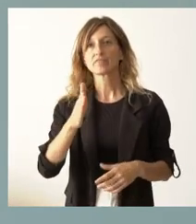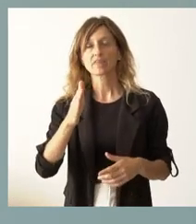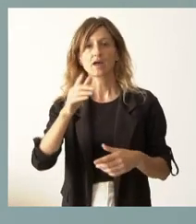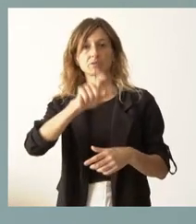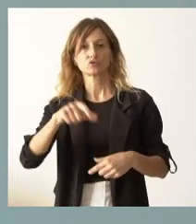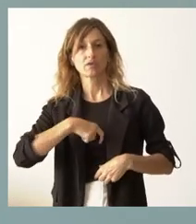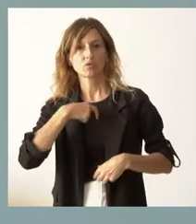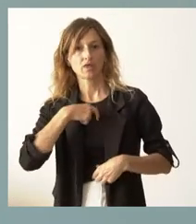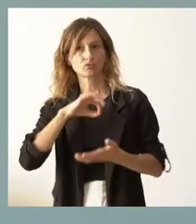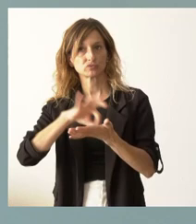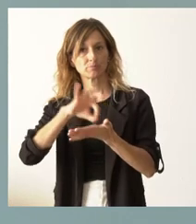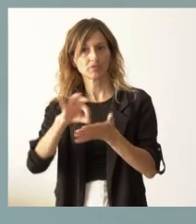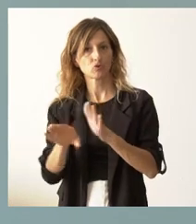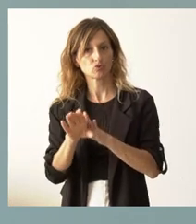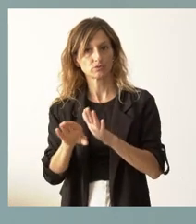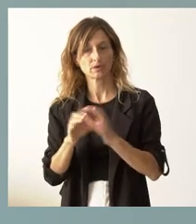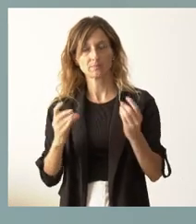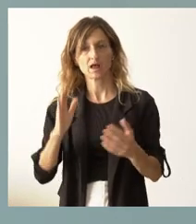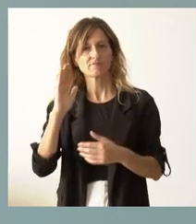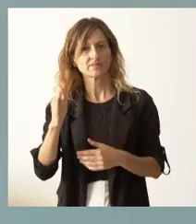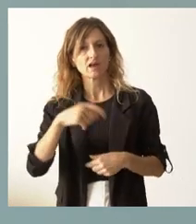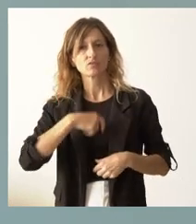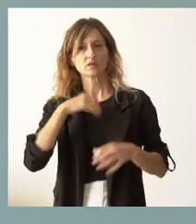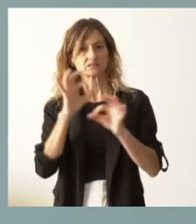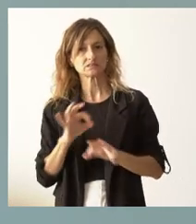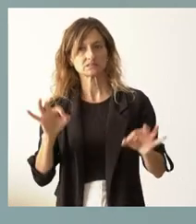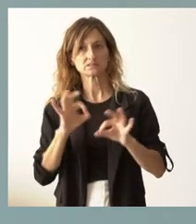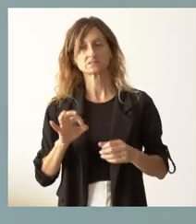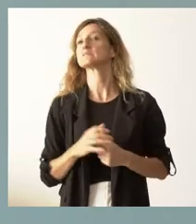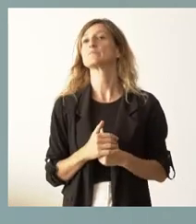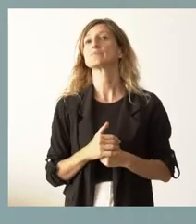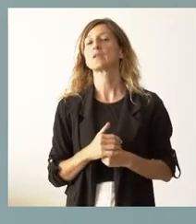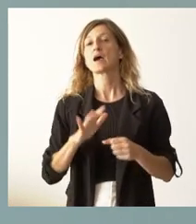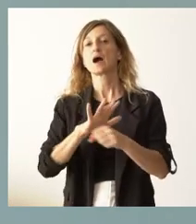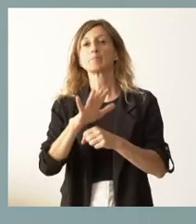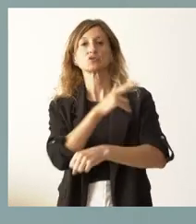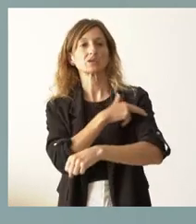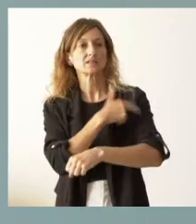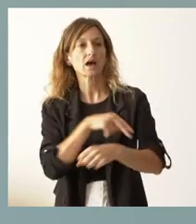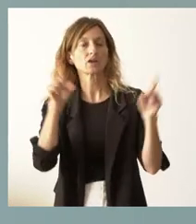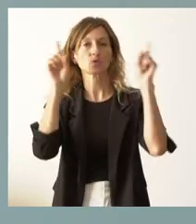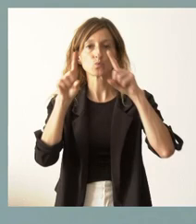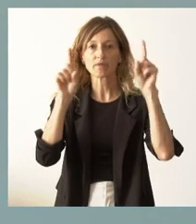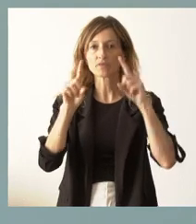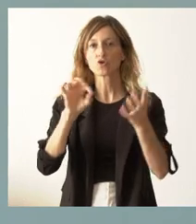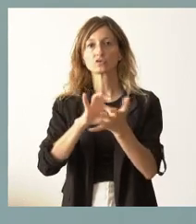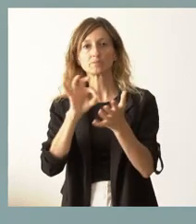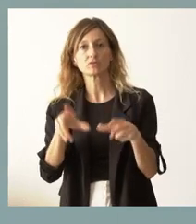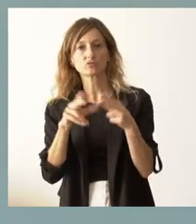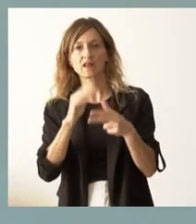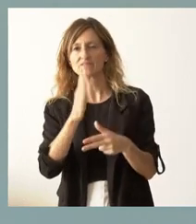ciudadanos. Por tanto, que no suponga un perjuicio en el servicio que prestamos en el ámbito sanitario, educativo o de servicios sociales,